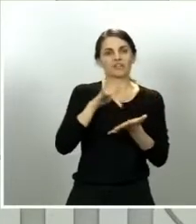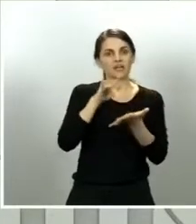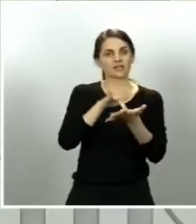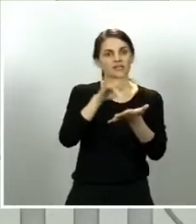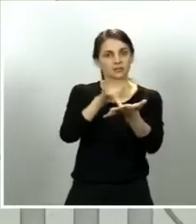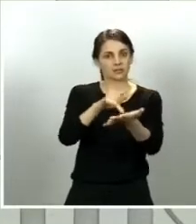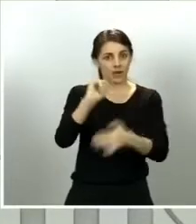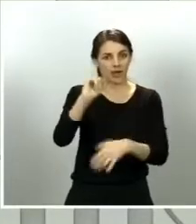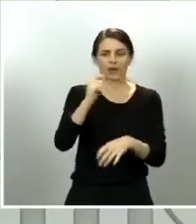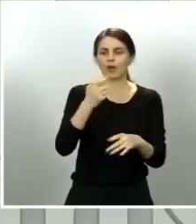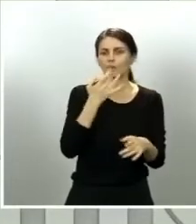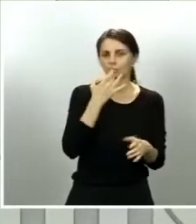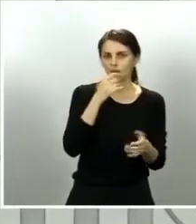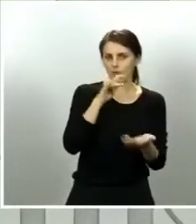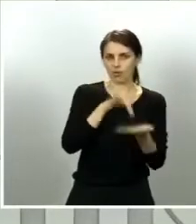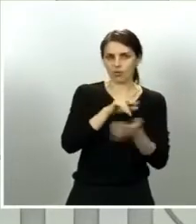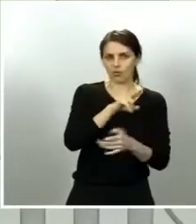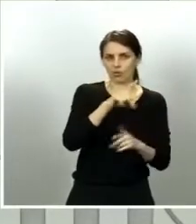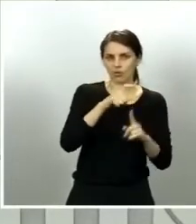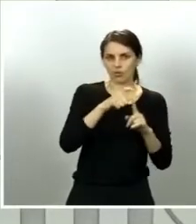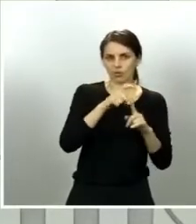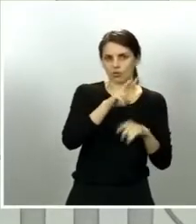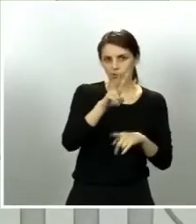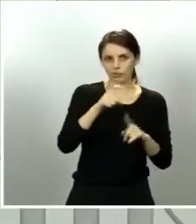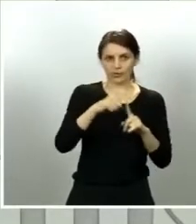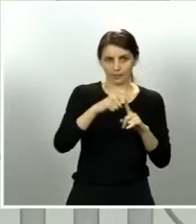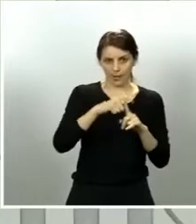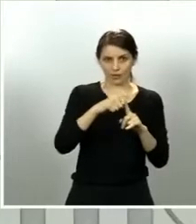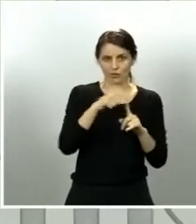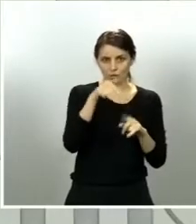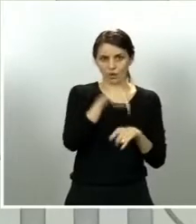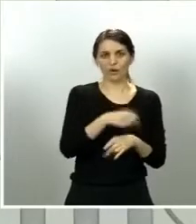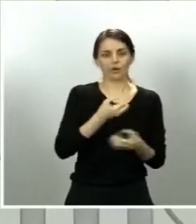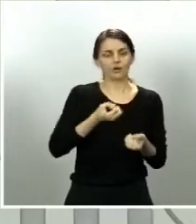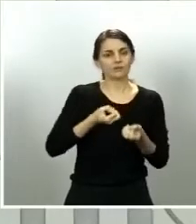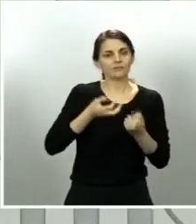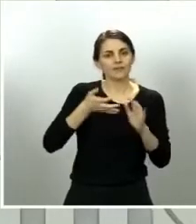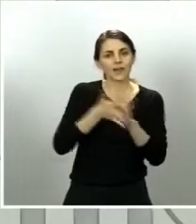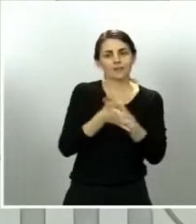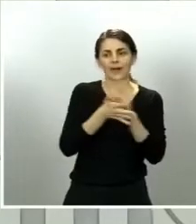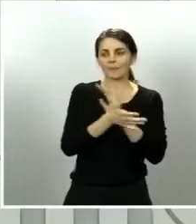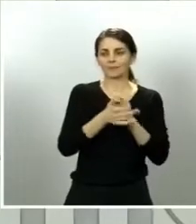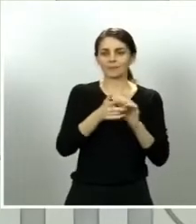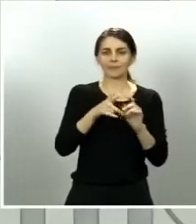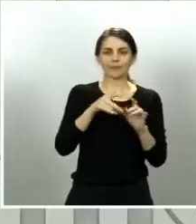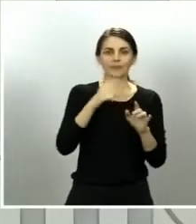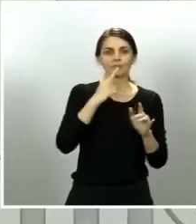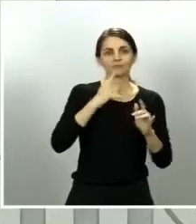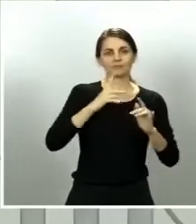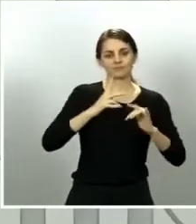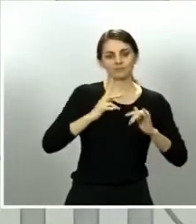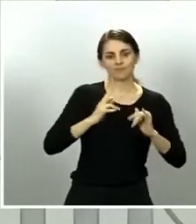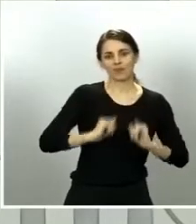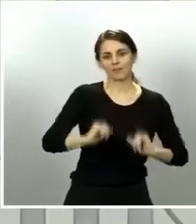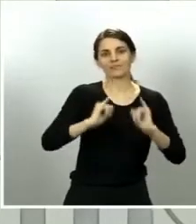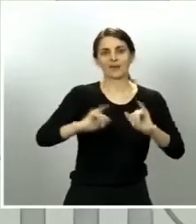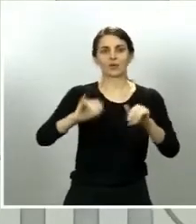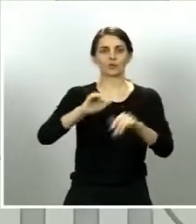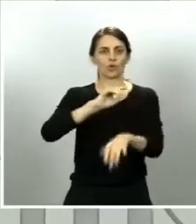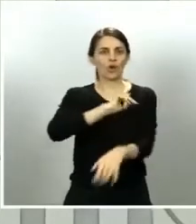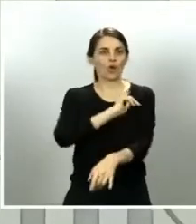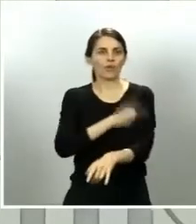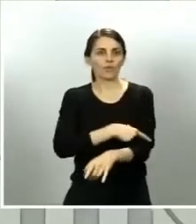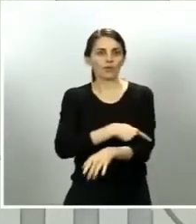tendremos una orden que indicará en qué condiciones pueden salir a pasear y hacer actividad física los ciudadanos.